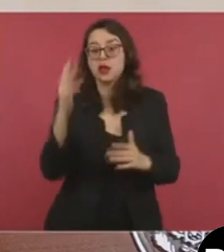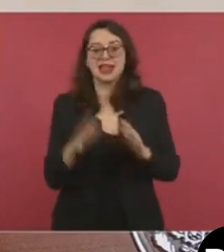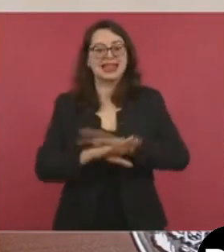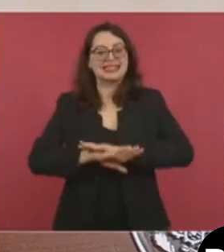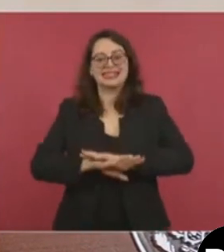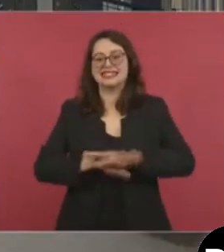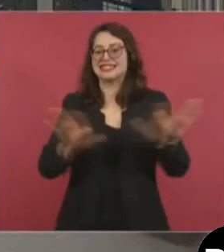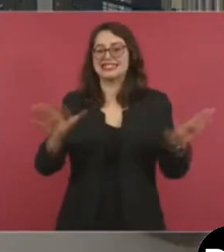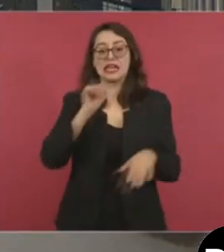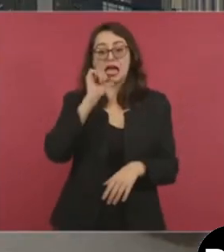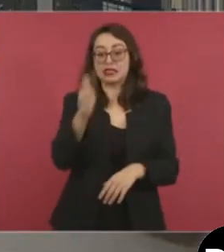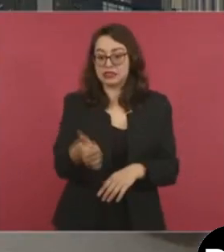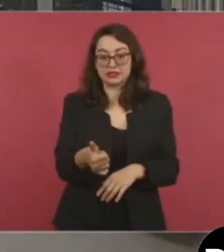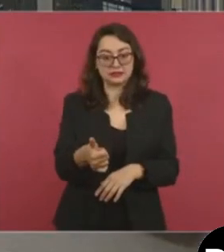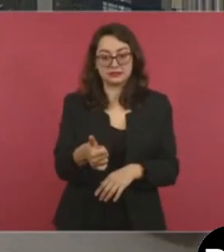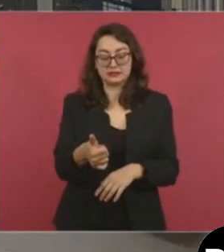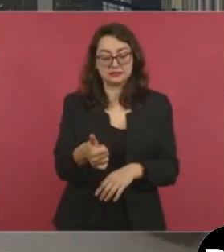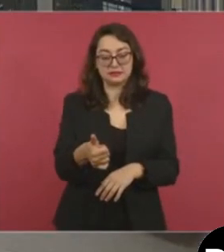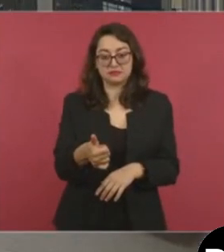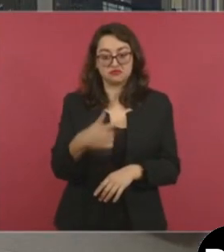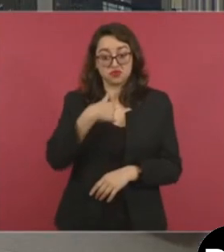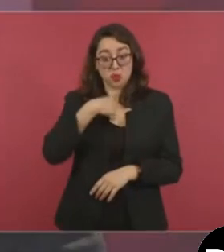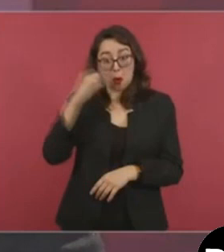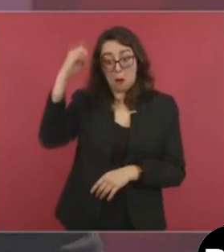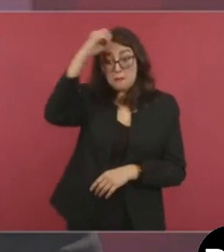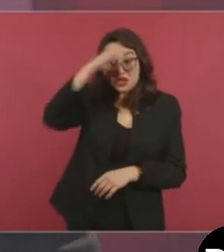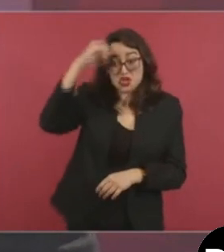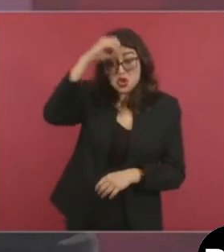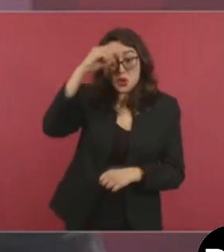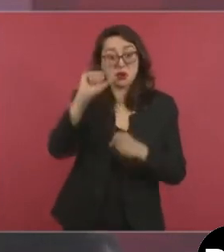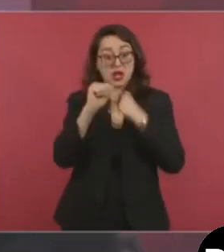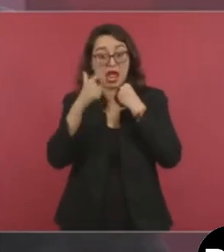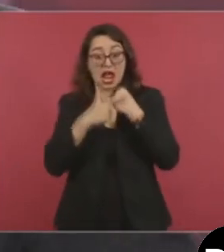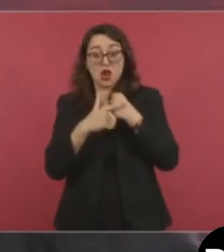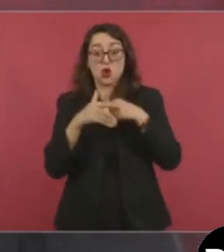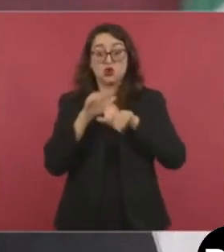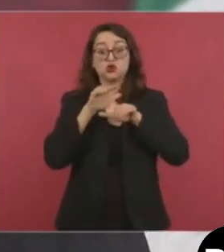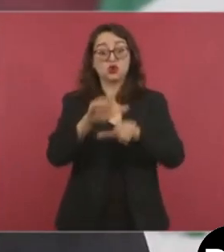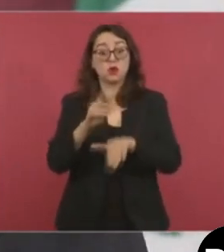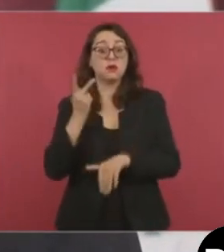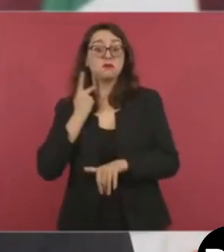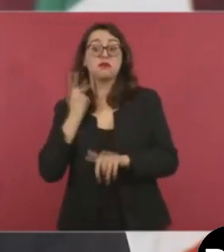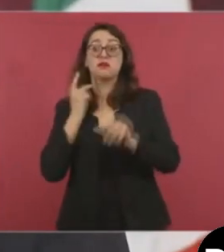y no vuelvo a opinar sobre cuestiones políticas.